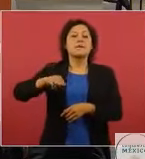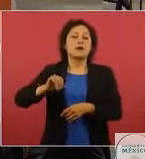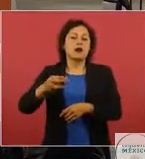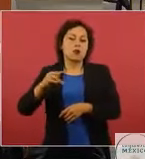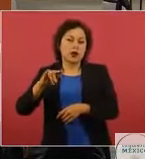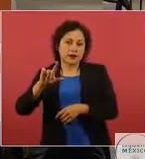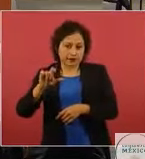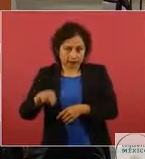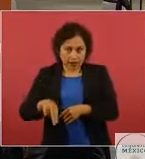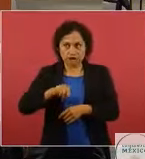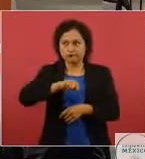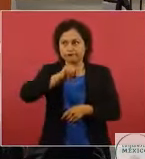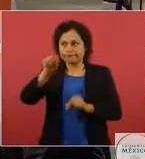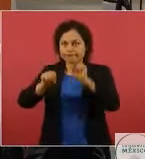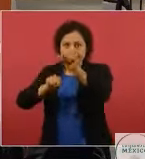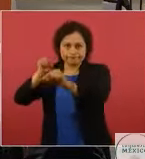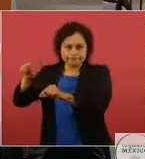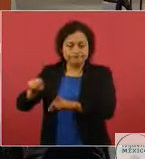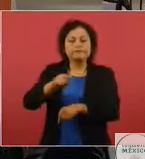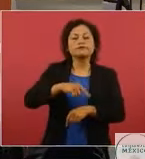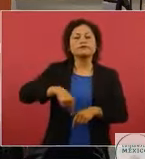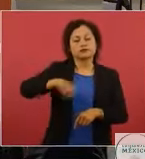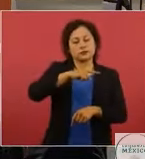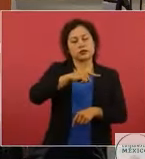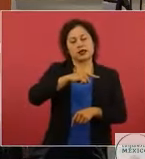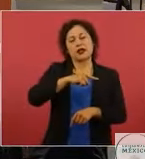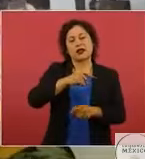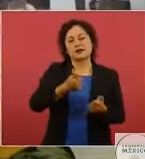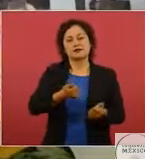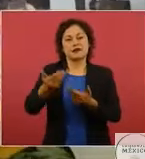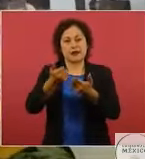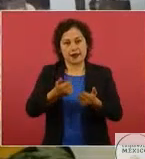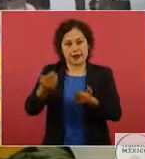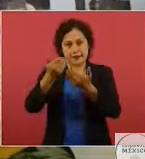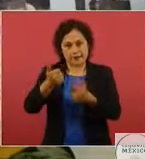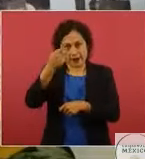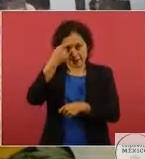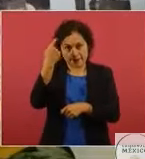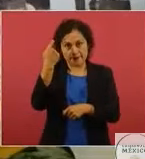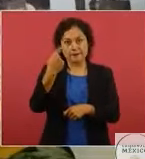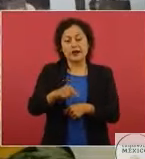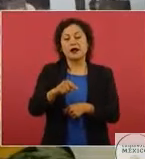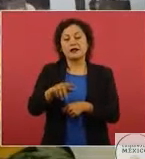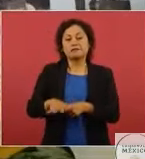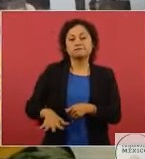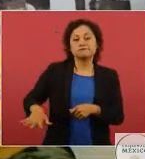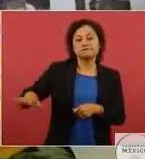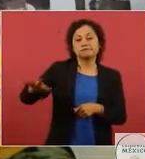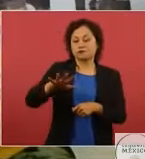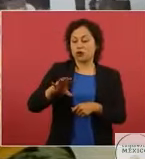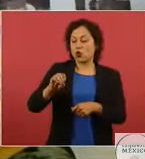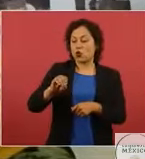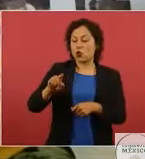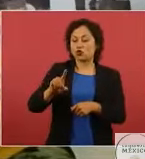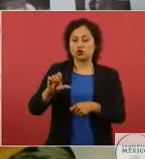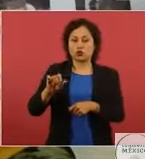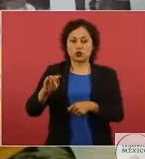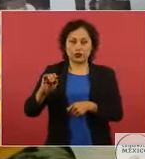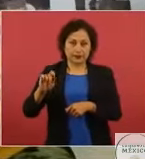partir de ahí estaremos llevándolas hacia la parte de la región de Osolotepec,